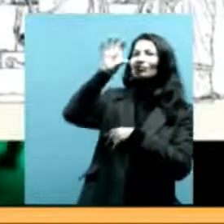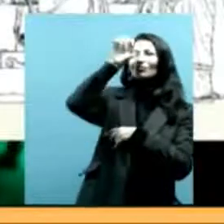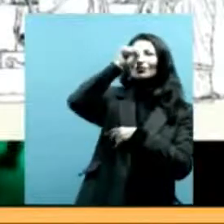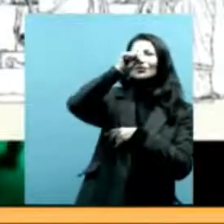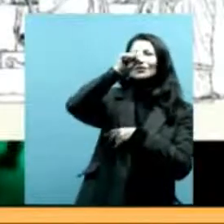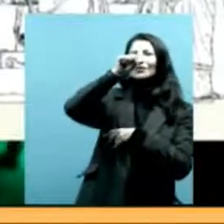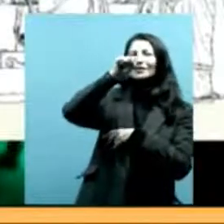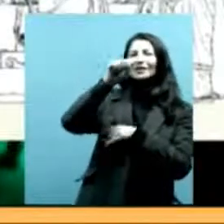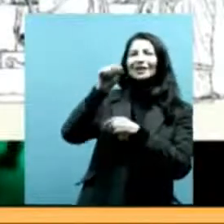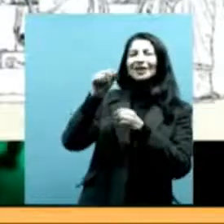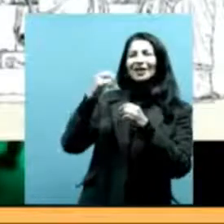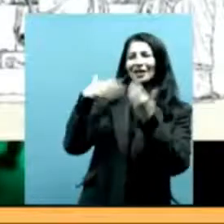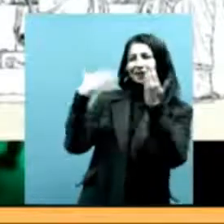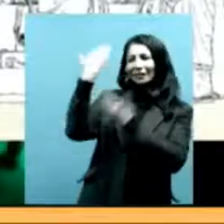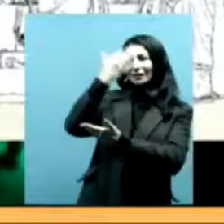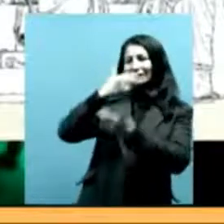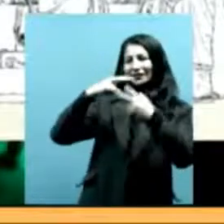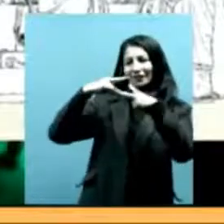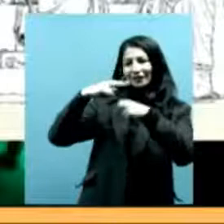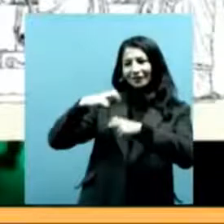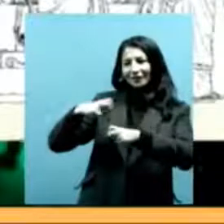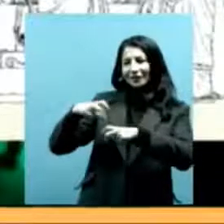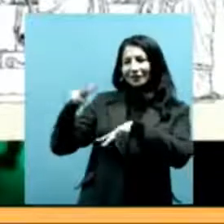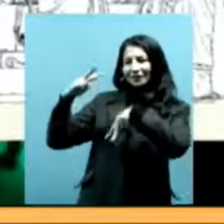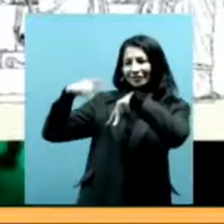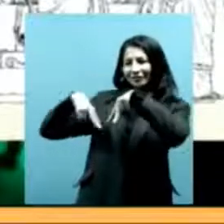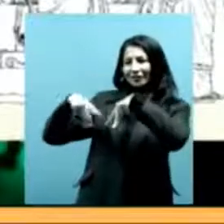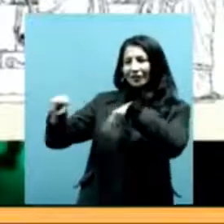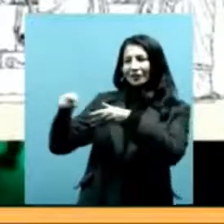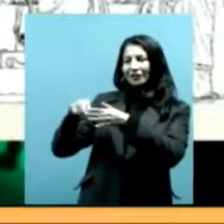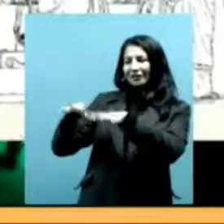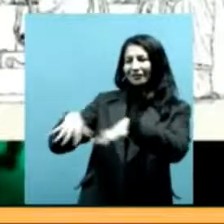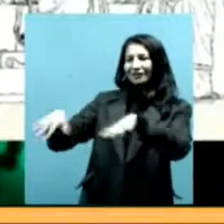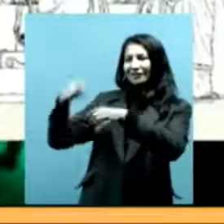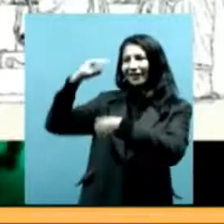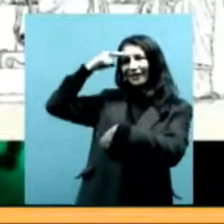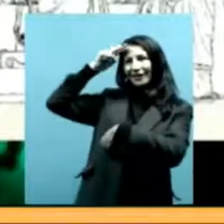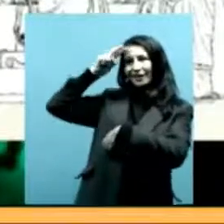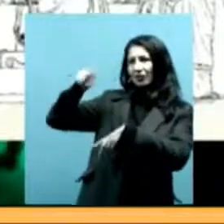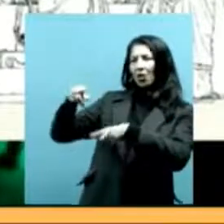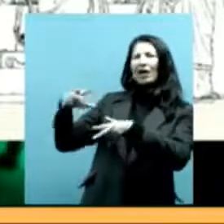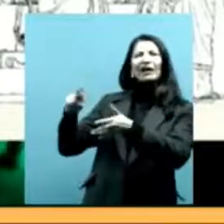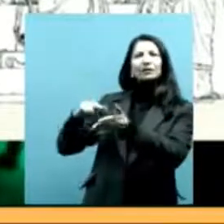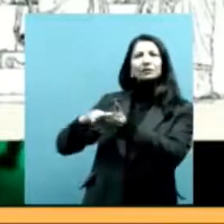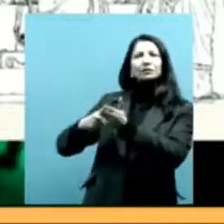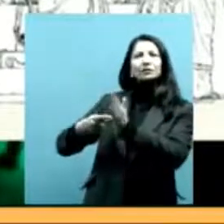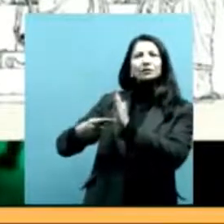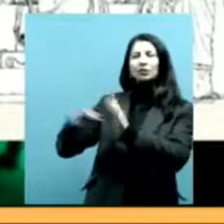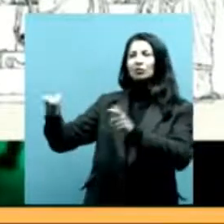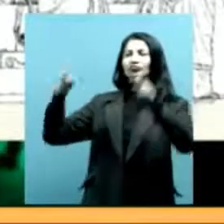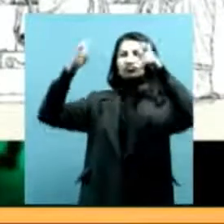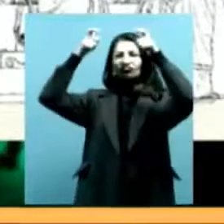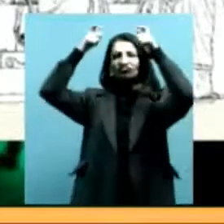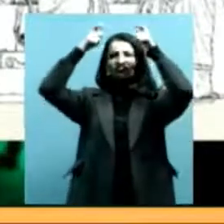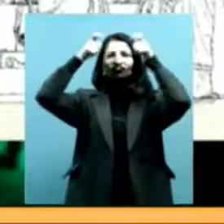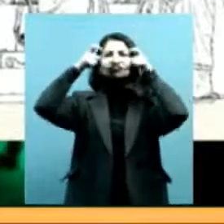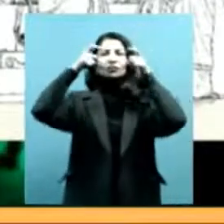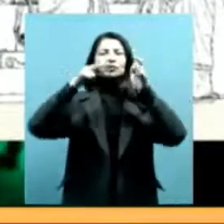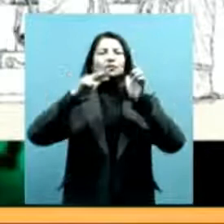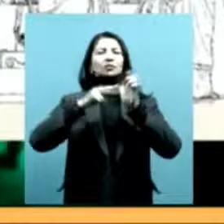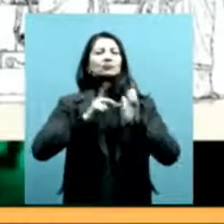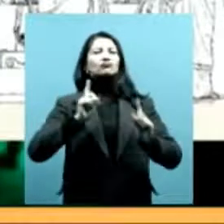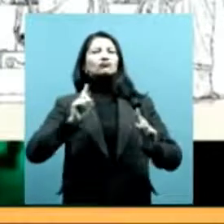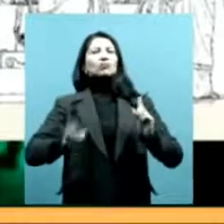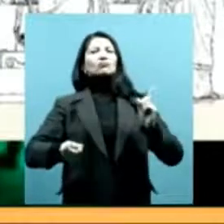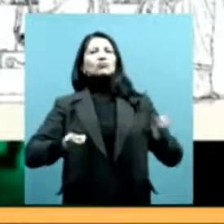cómo las instituciones producen y crean este Skeptron. Tiene que ver con la eficacia ritual de la magia que se produce a